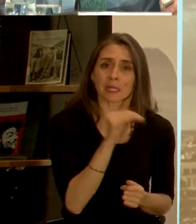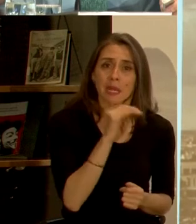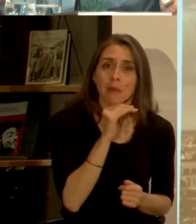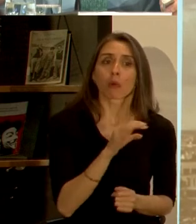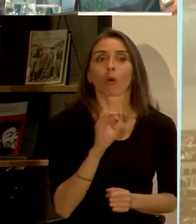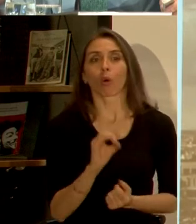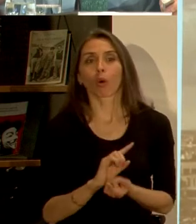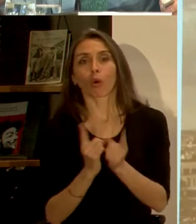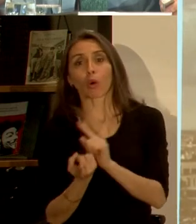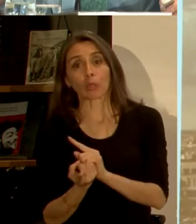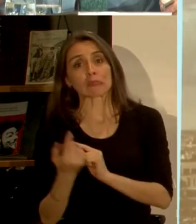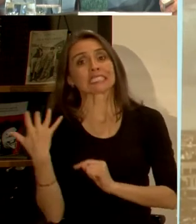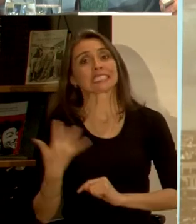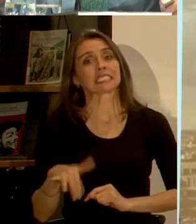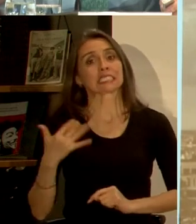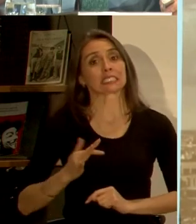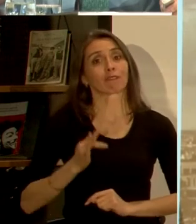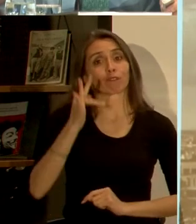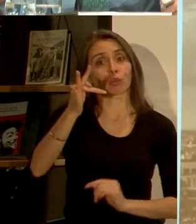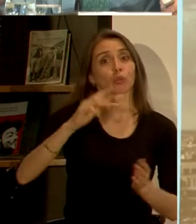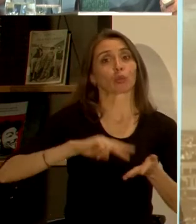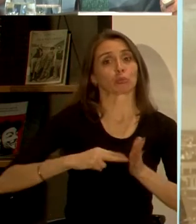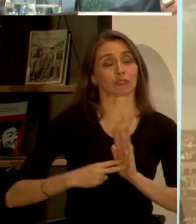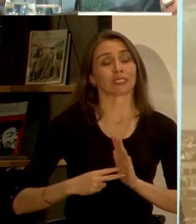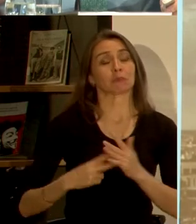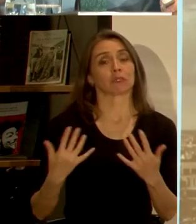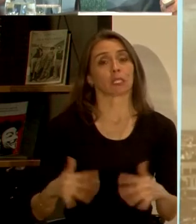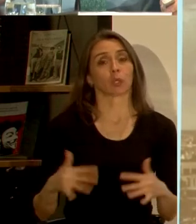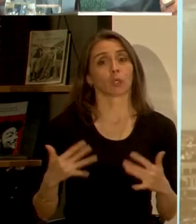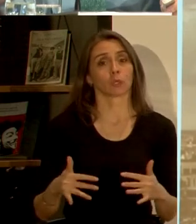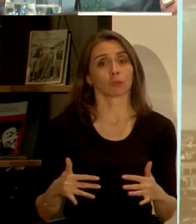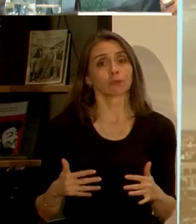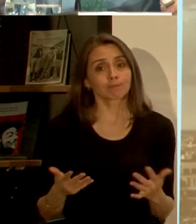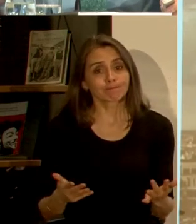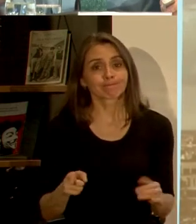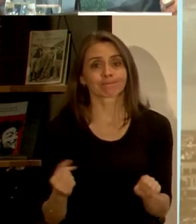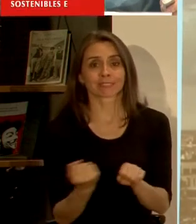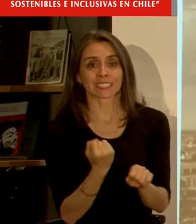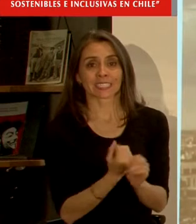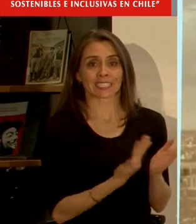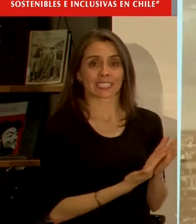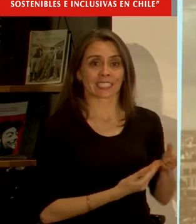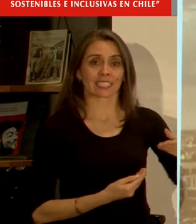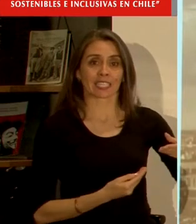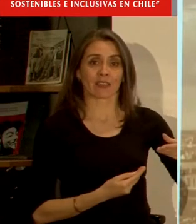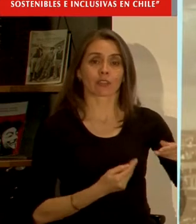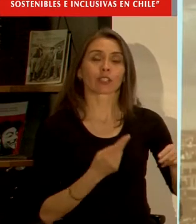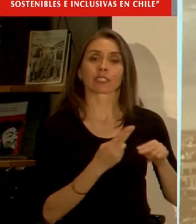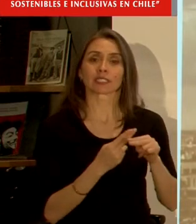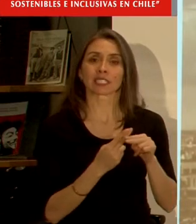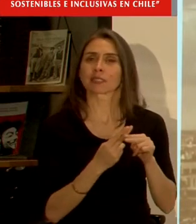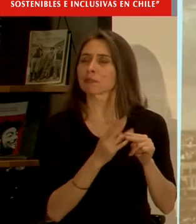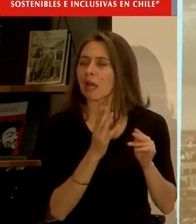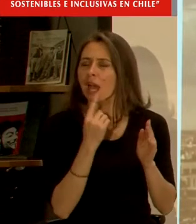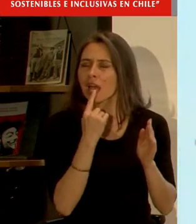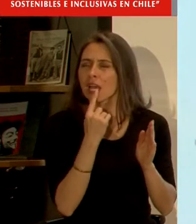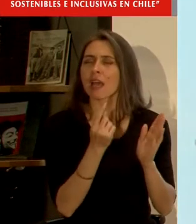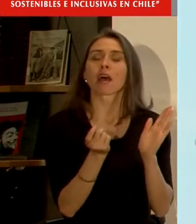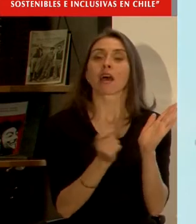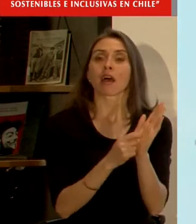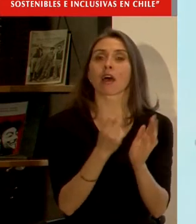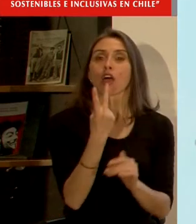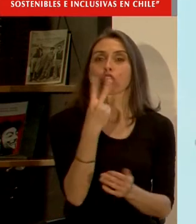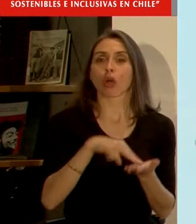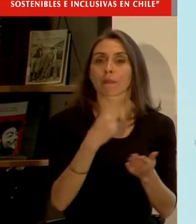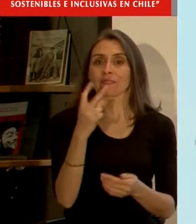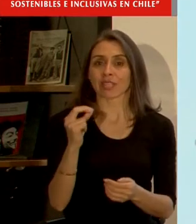o vamos a tener serios problemas hacia el futuro. Así que este trabajo que se llama Fecha Límite 2020 se convirtió en la línea